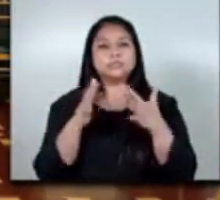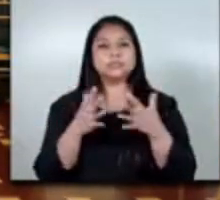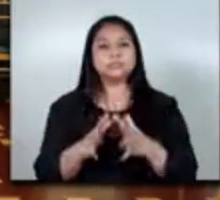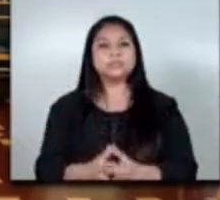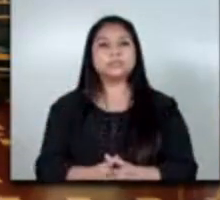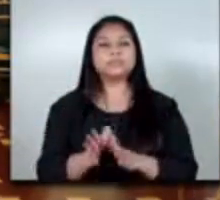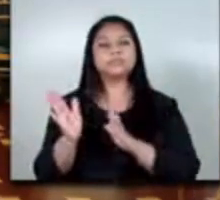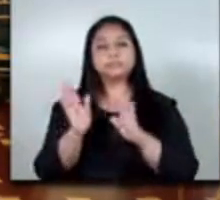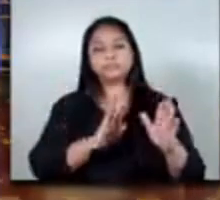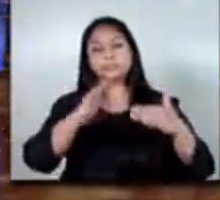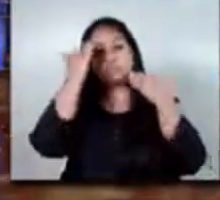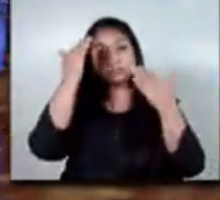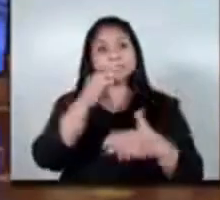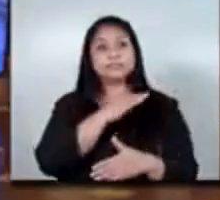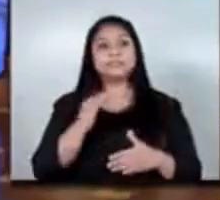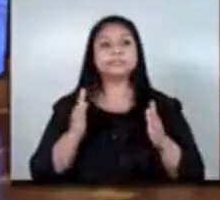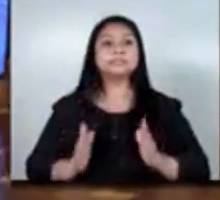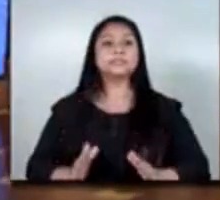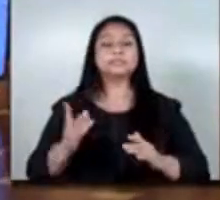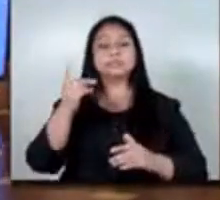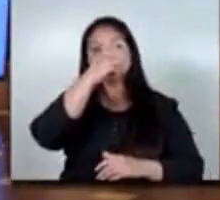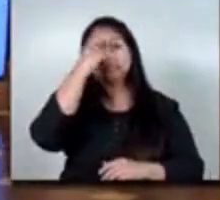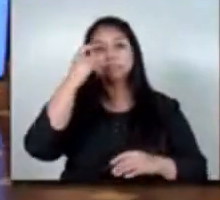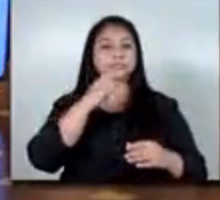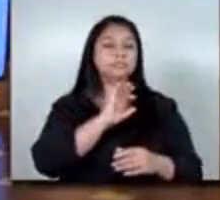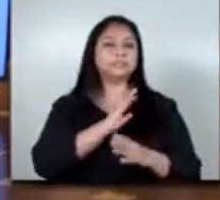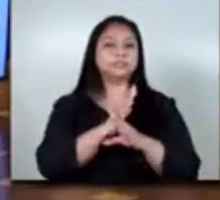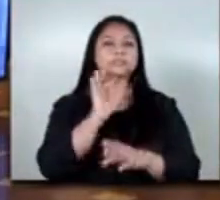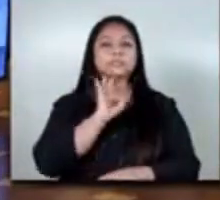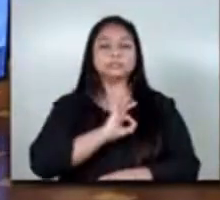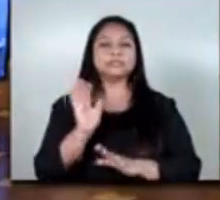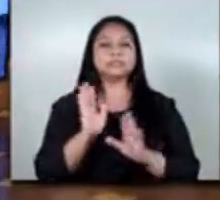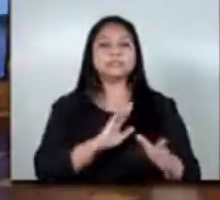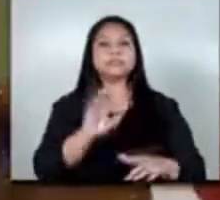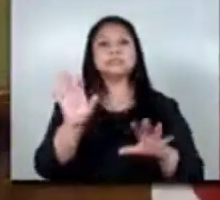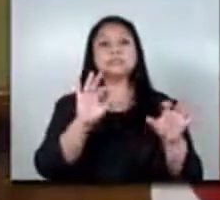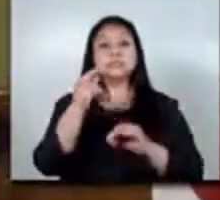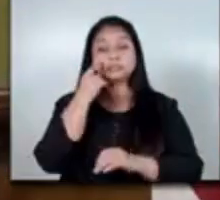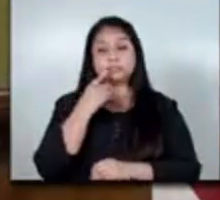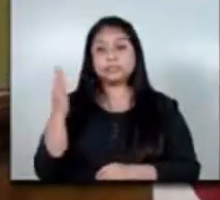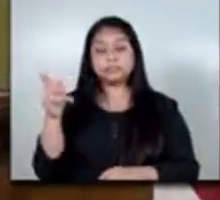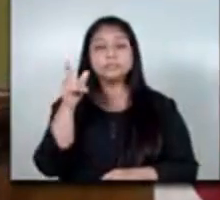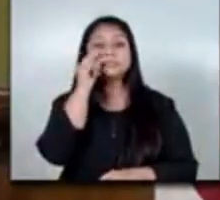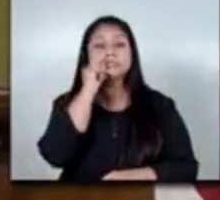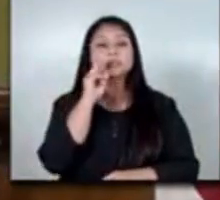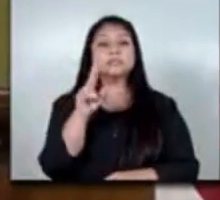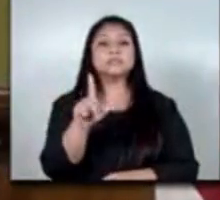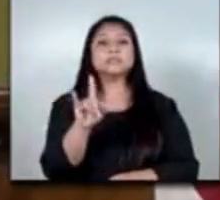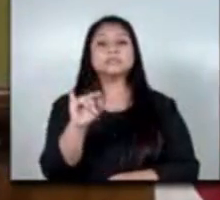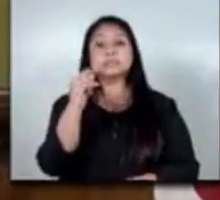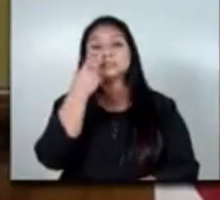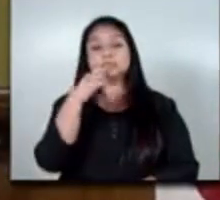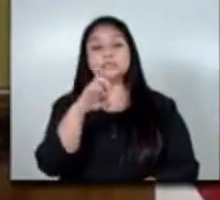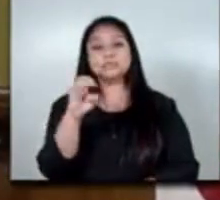muchas gracias al señor ministro de trabajo y previsión social invito a continuación al señor luis pedro corado